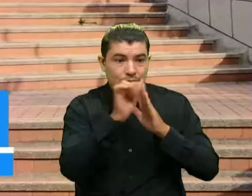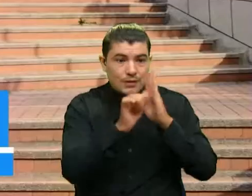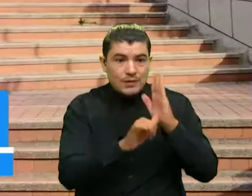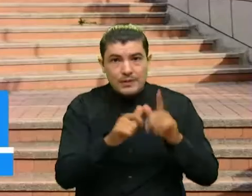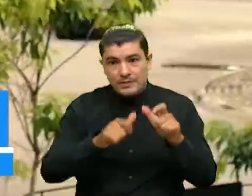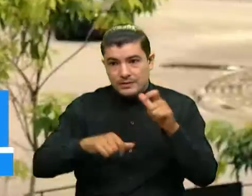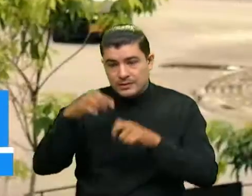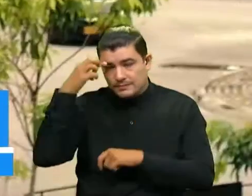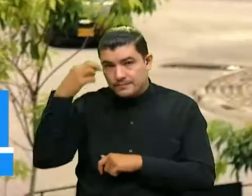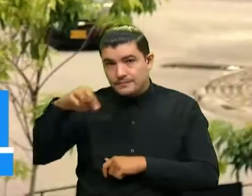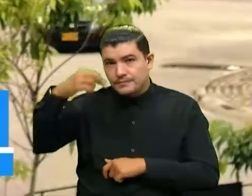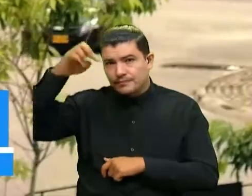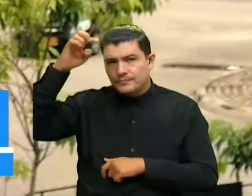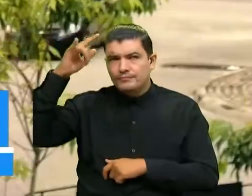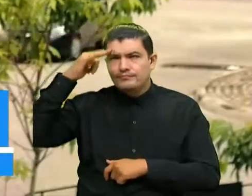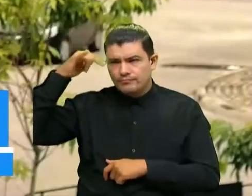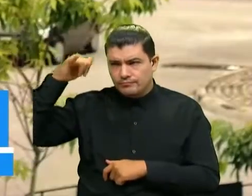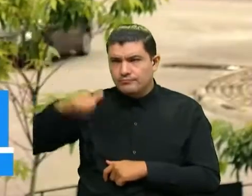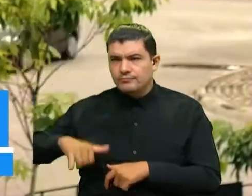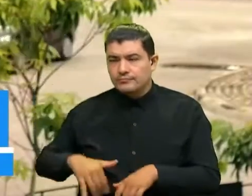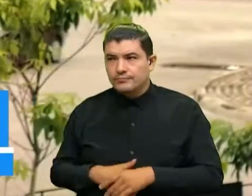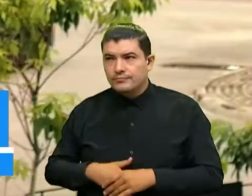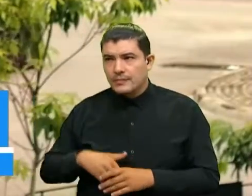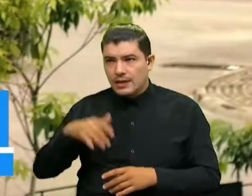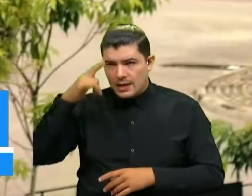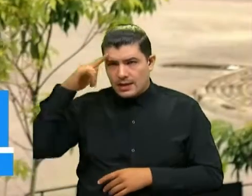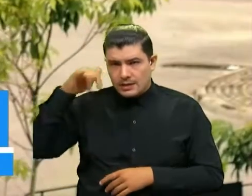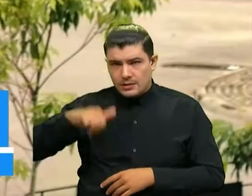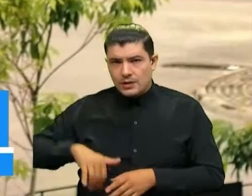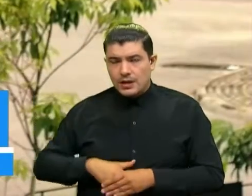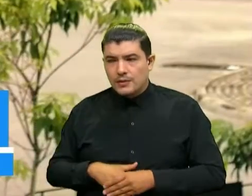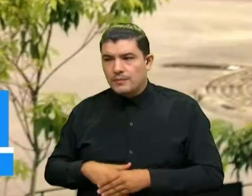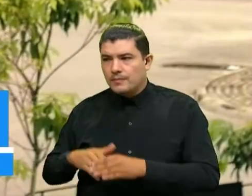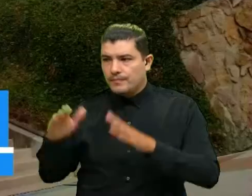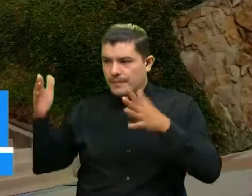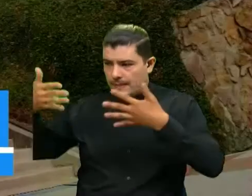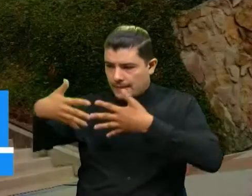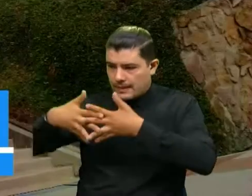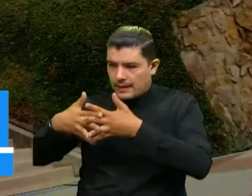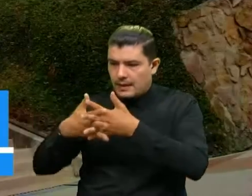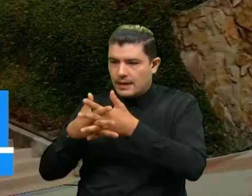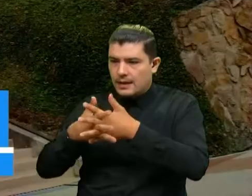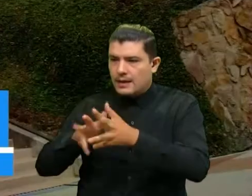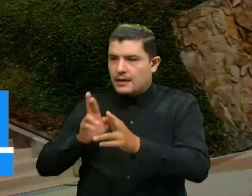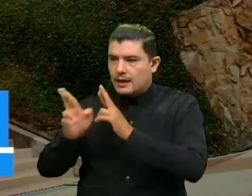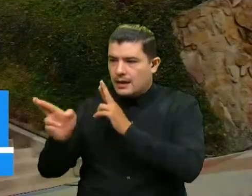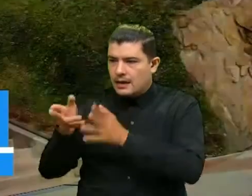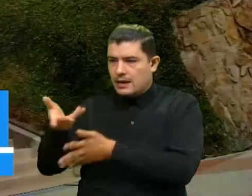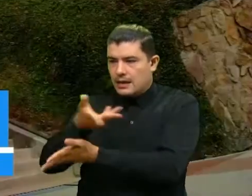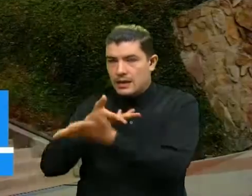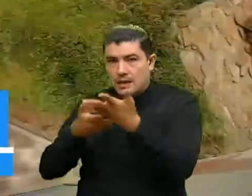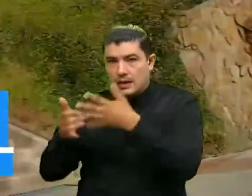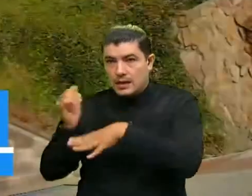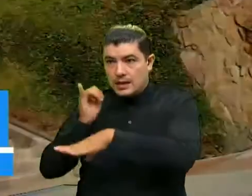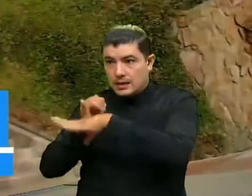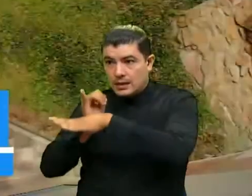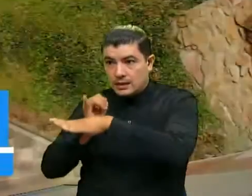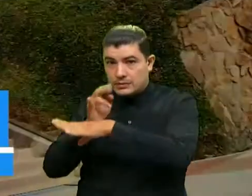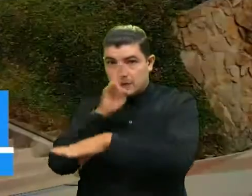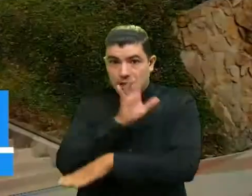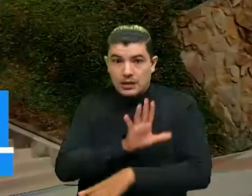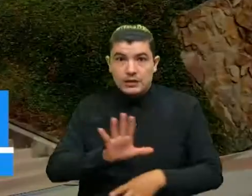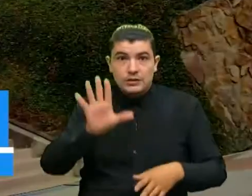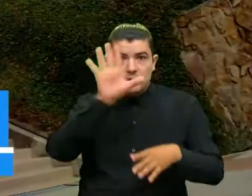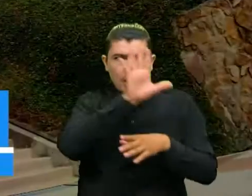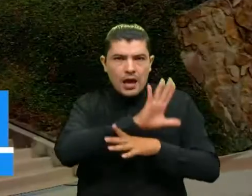profesionales creo que ese vínculo interinstitucional internacional va a permitir que los